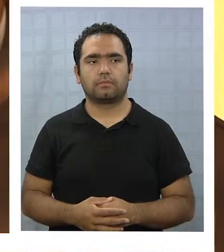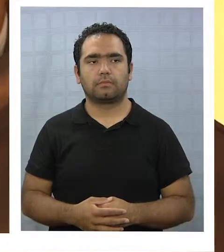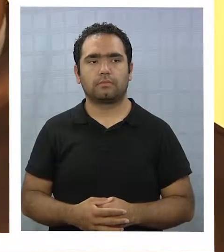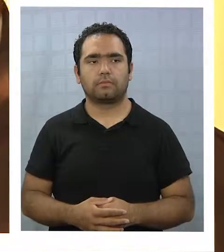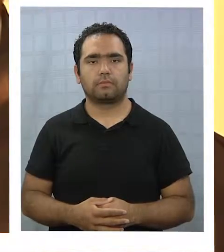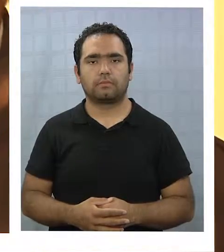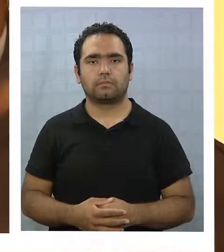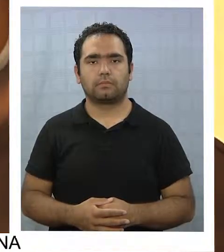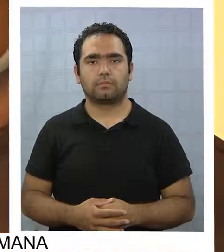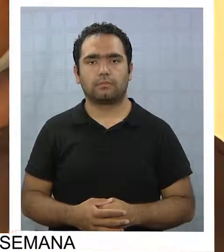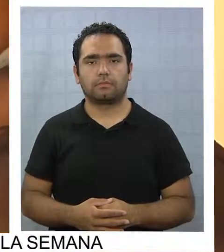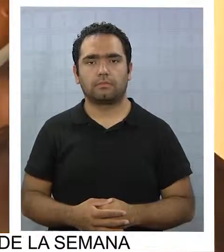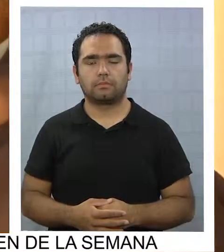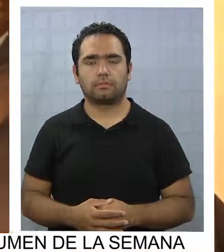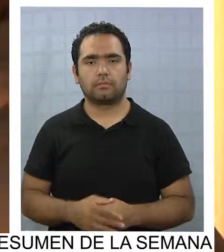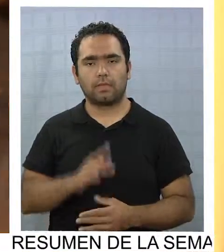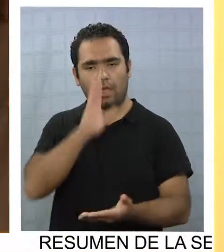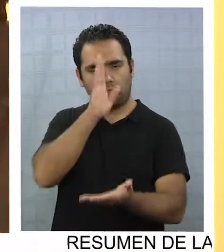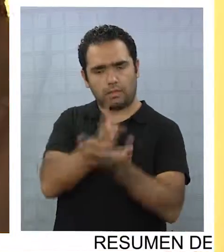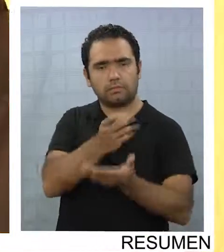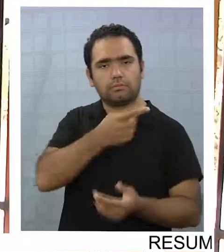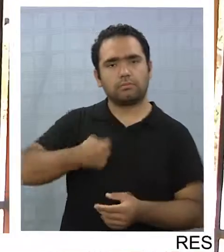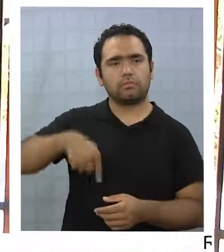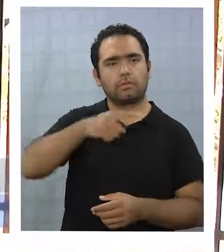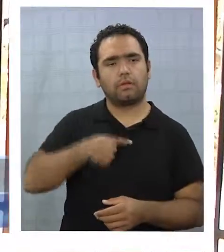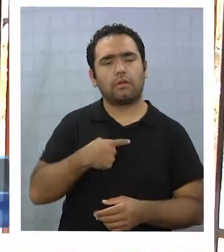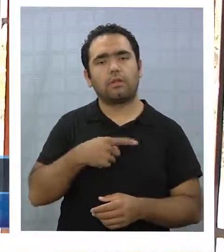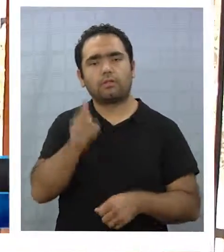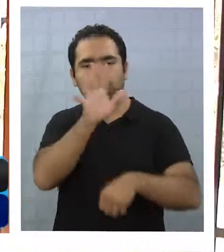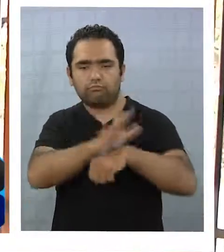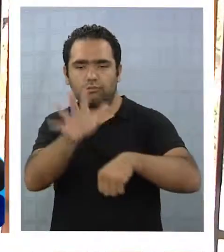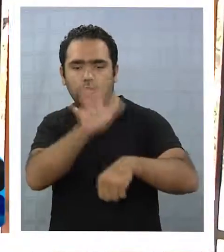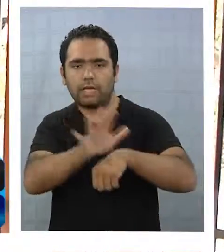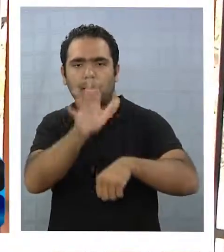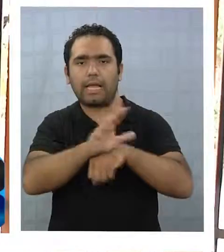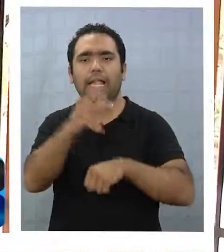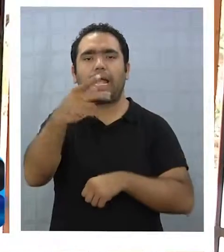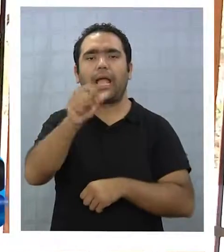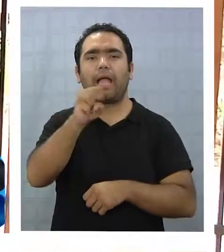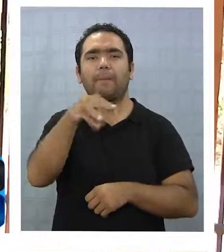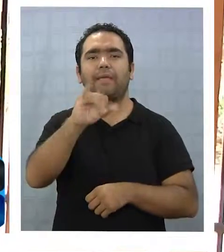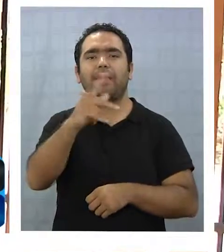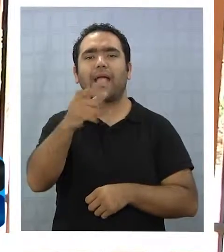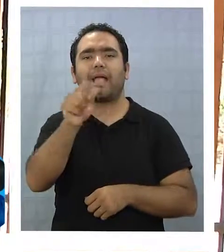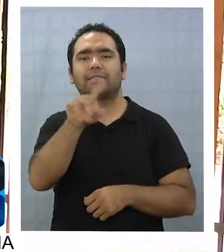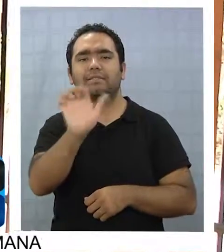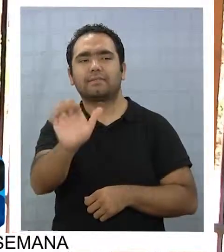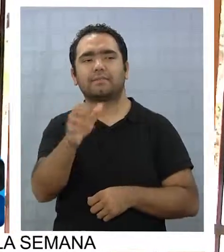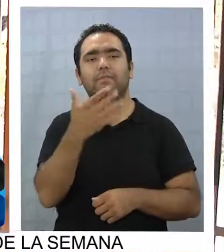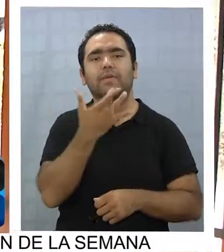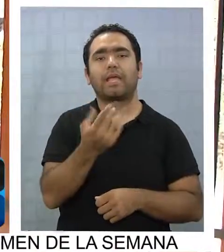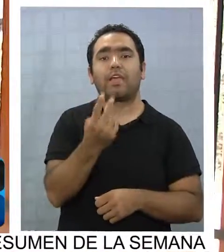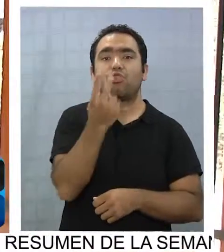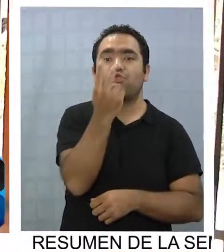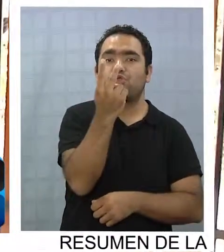Por tanto tomamos la decisión de hacer una función que yo denomino función kamikaze, porque son dos funciones el mismo día, pero